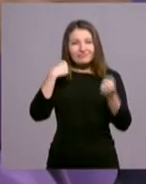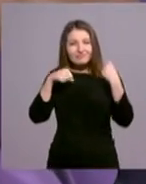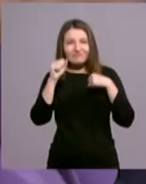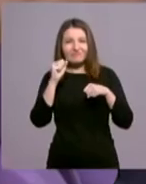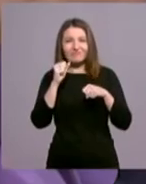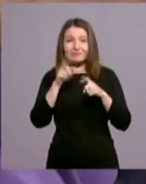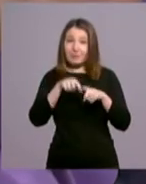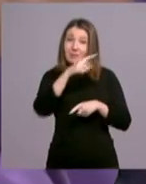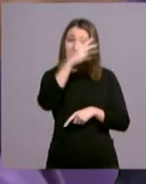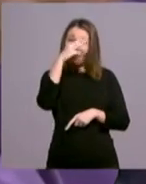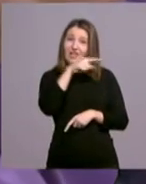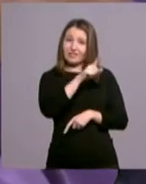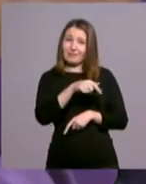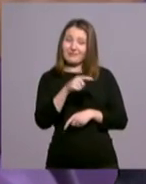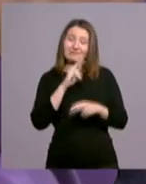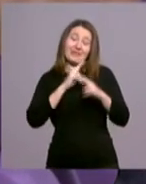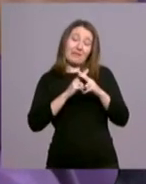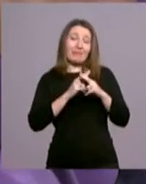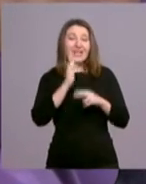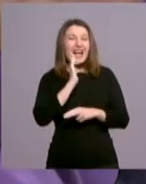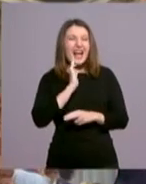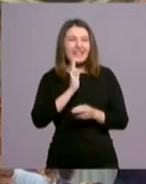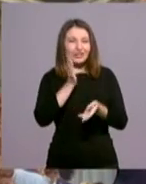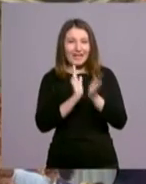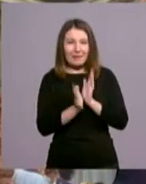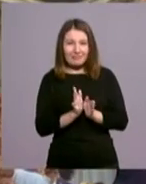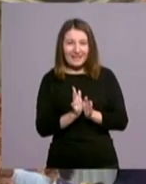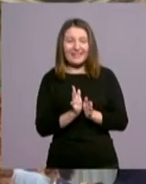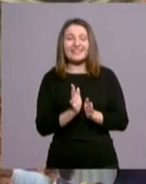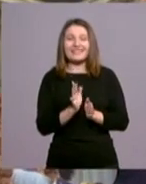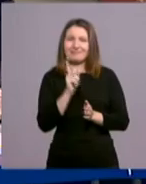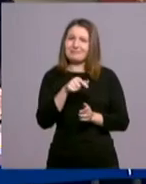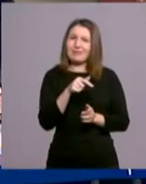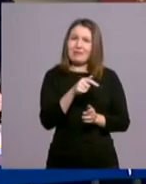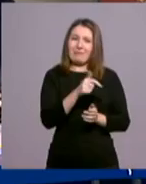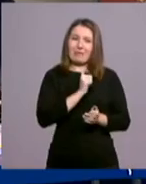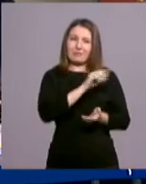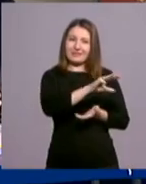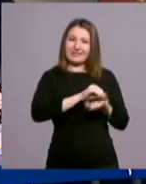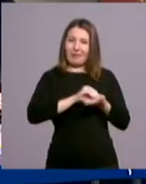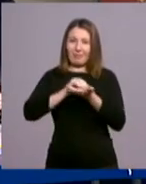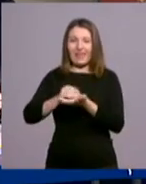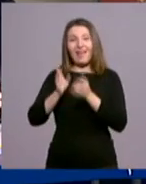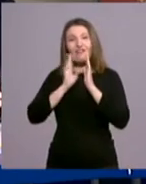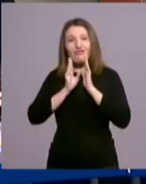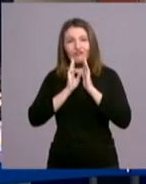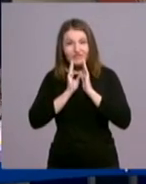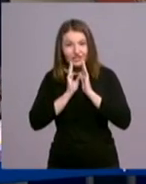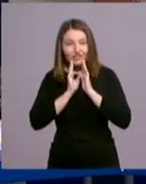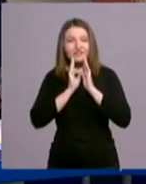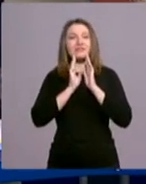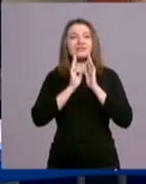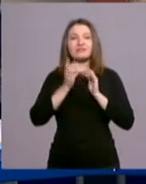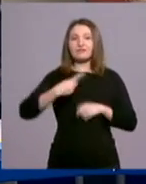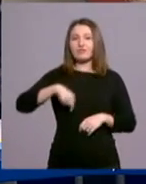México de la cariñoterapia, que también lo utilicemos en la confesión, el que anunciemos que